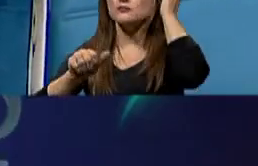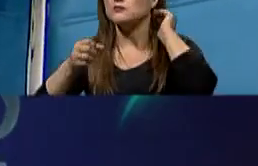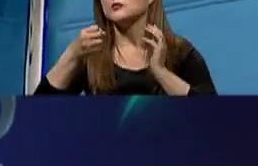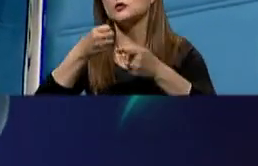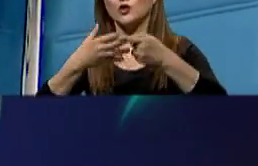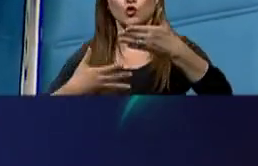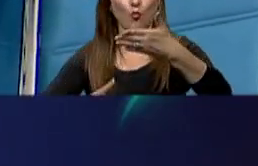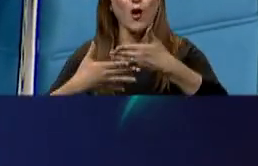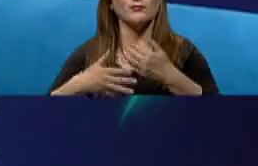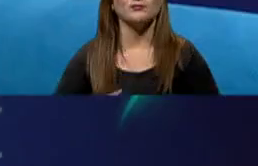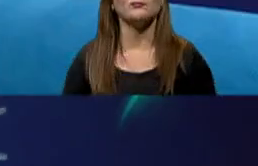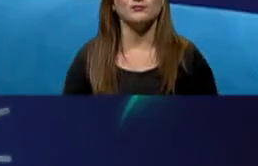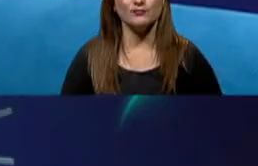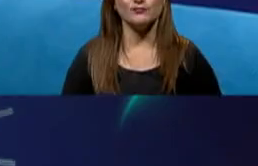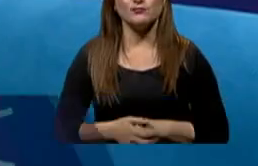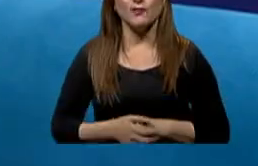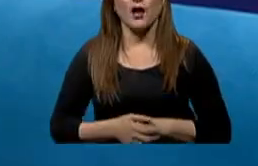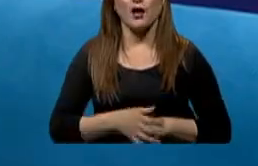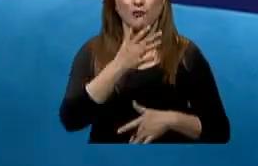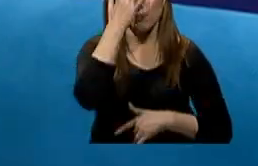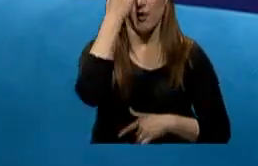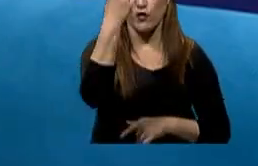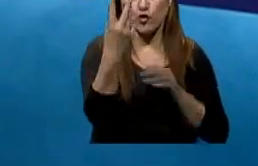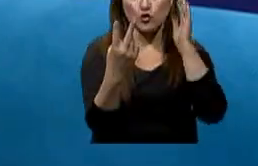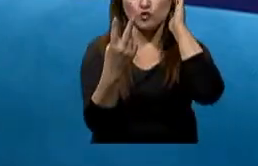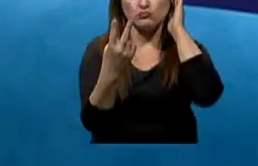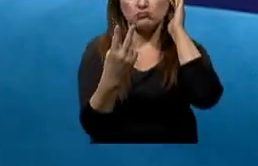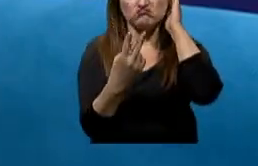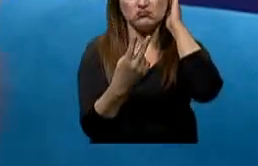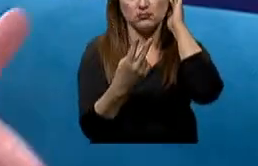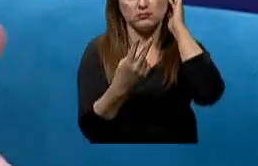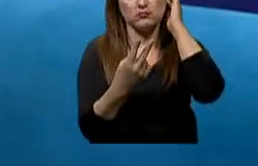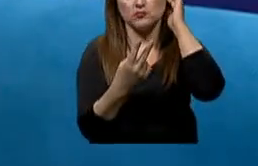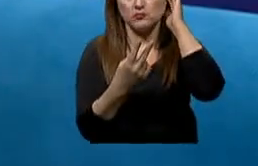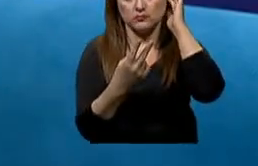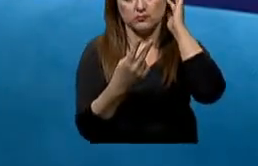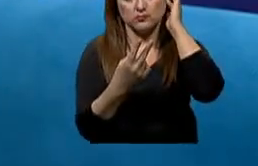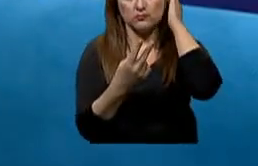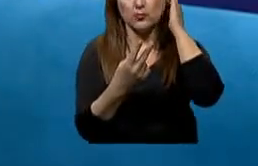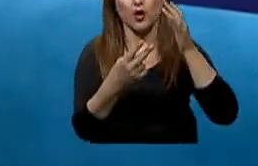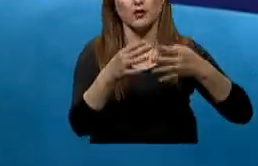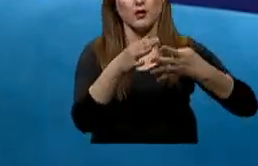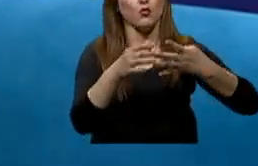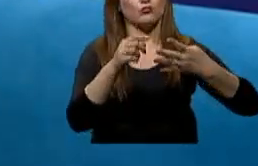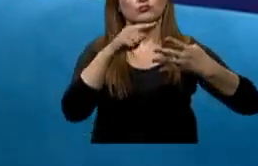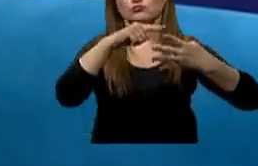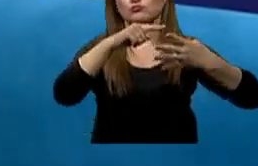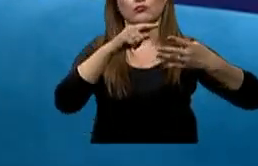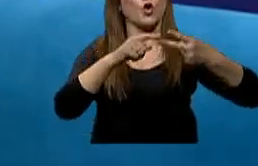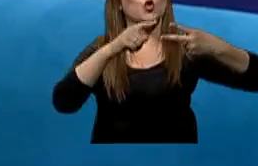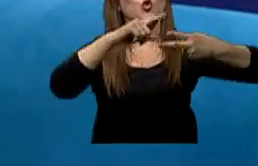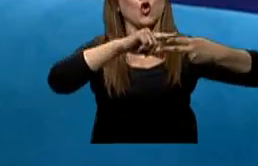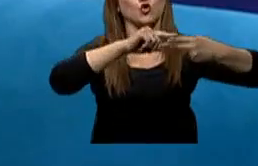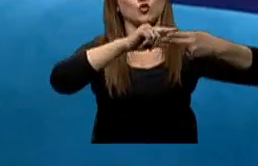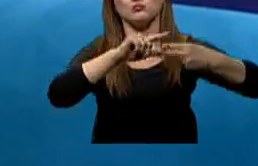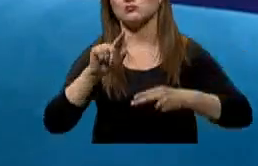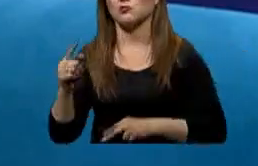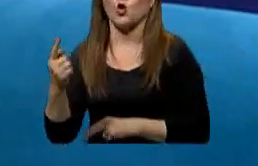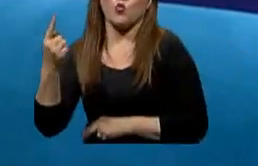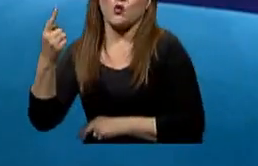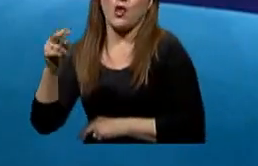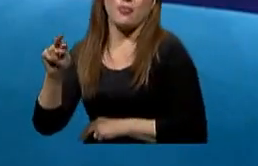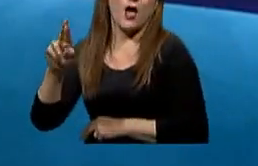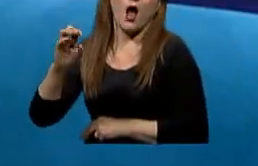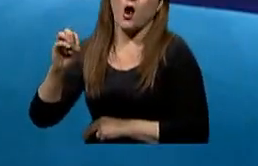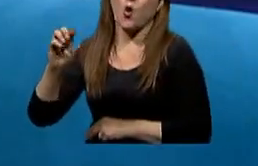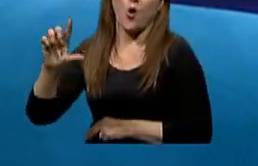narcolepsia sin cataplexia. Correcto. Sí, hay narcolepsia 1 con cataplexia y narcolepsia tipo 2 sin cataplexia. Pero